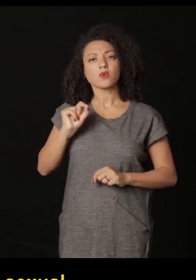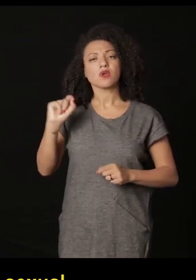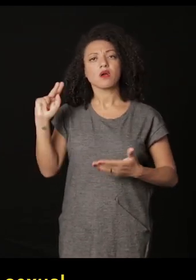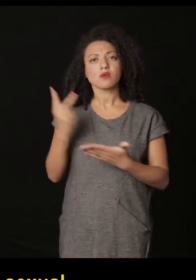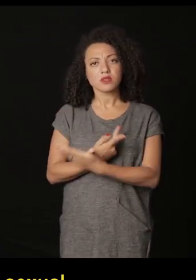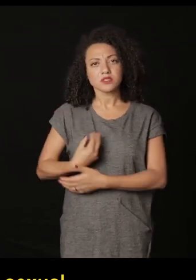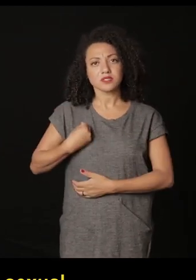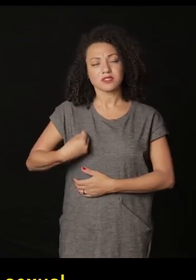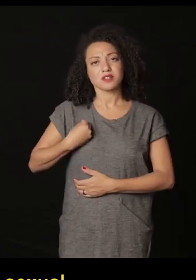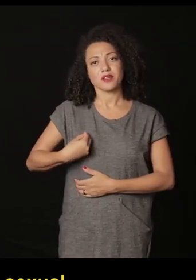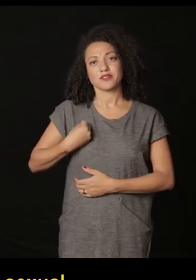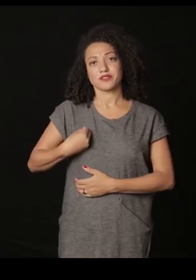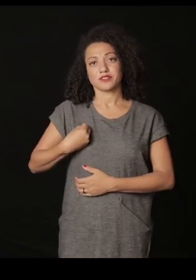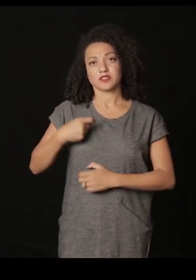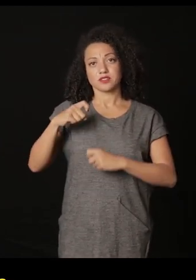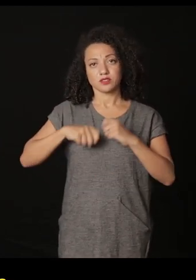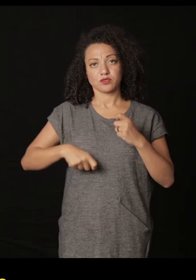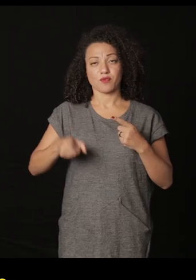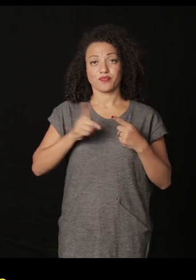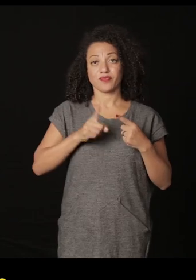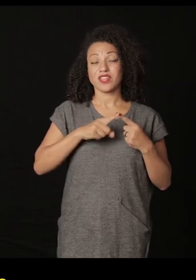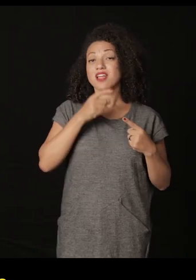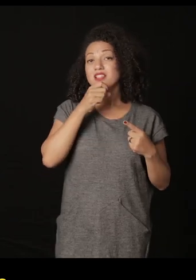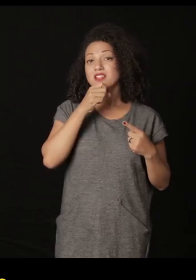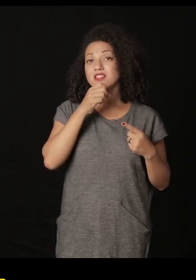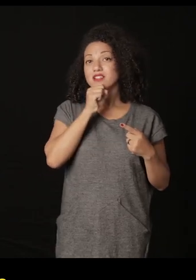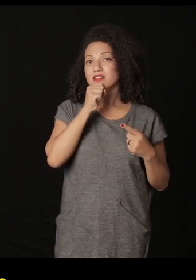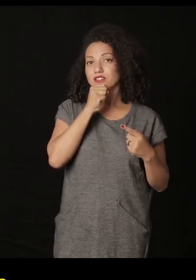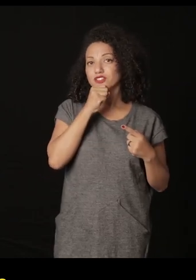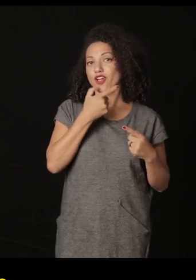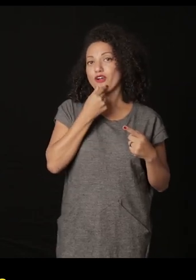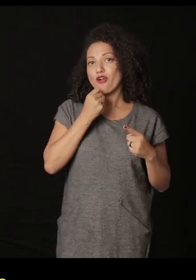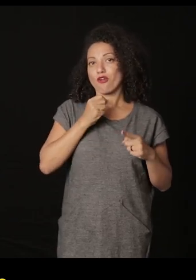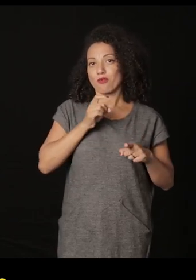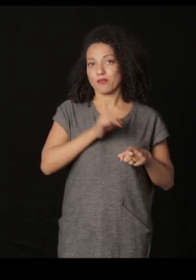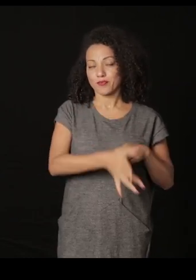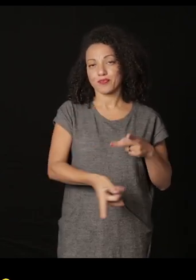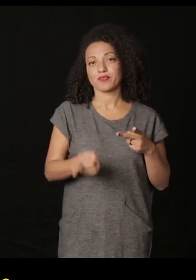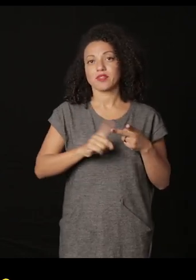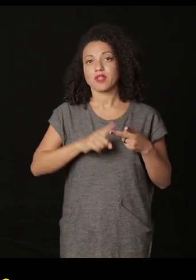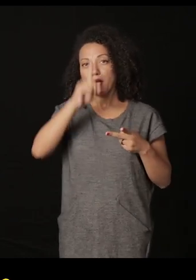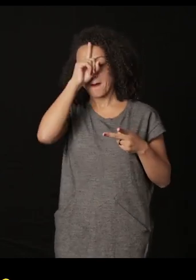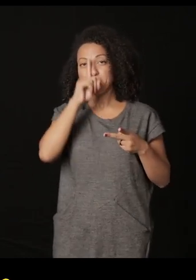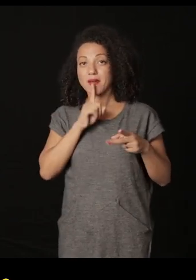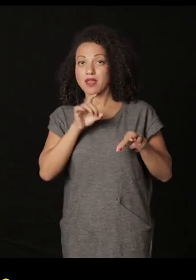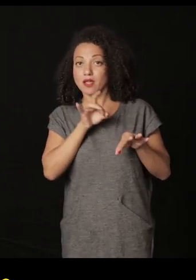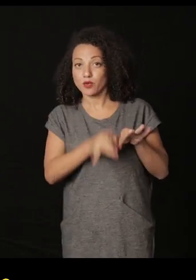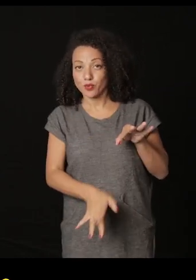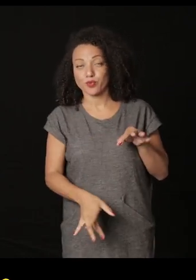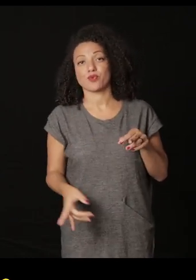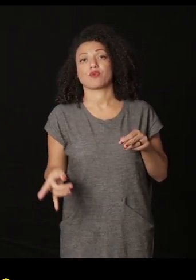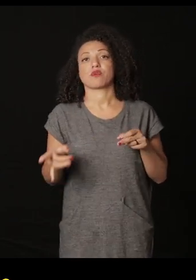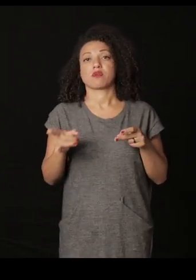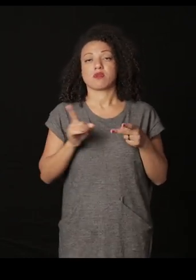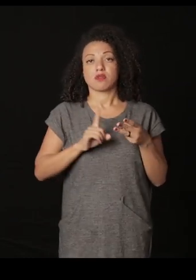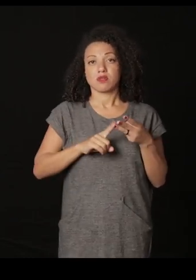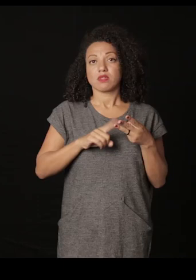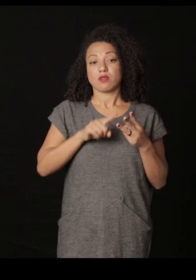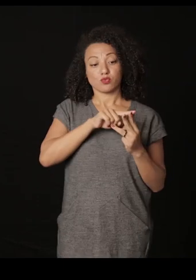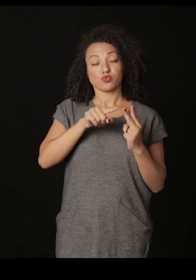que creo que ocurre con su vida sexual. El orgasmo de él es la naranja, el orgasmo de él es el amarelo,